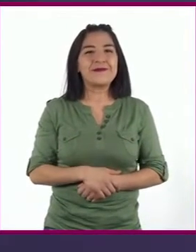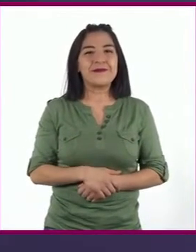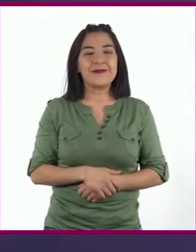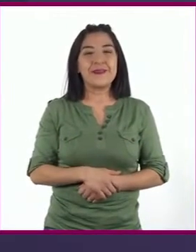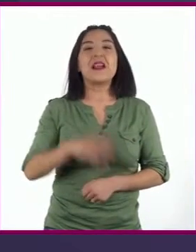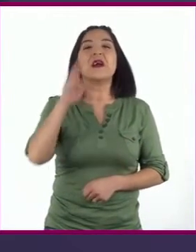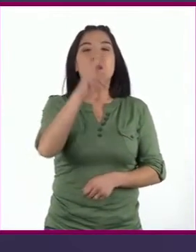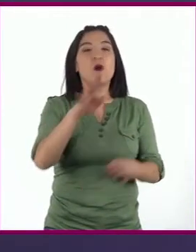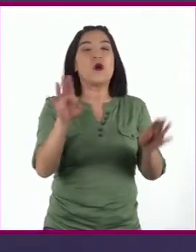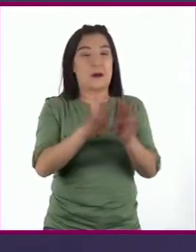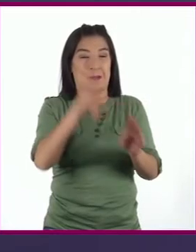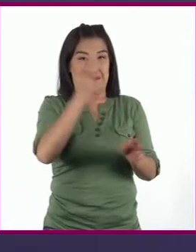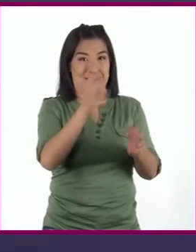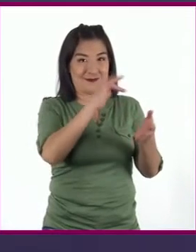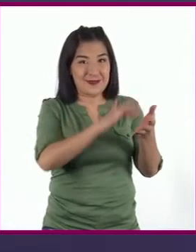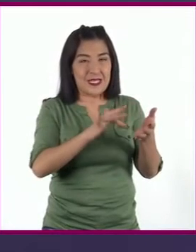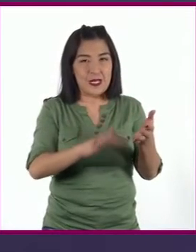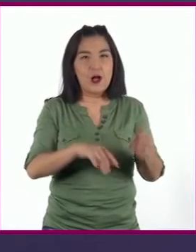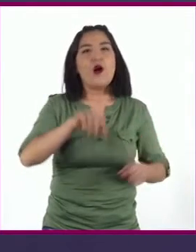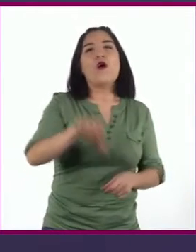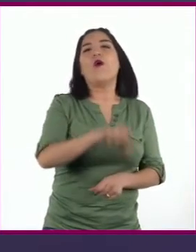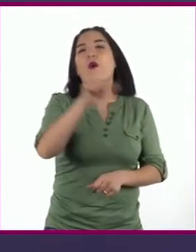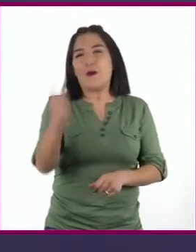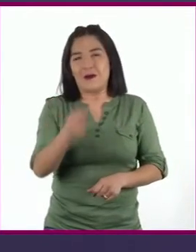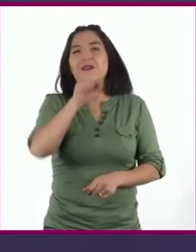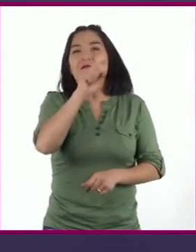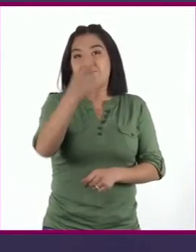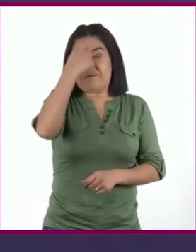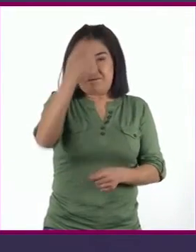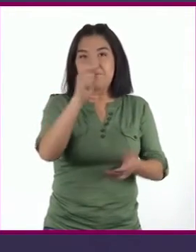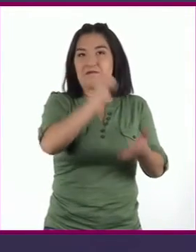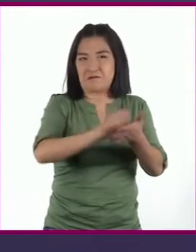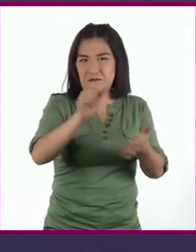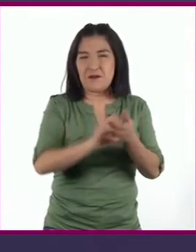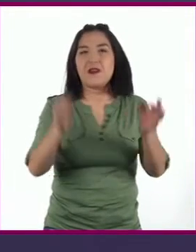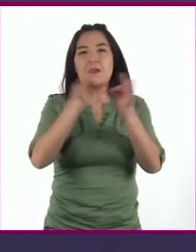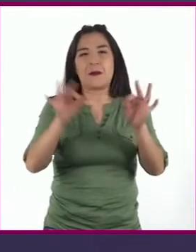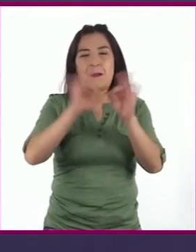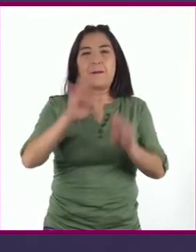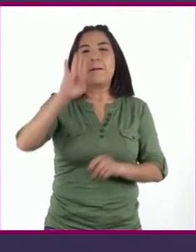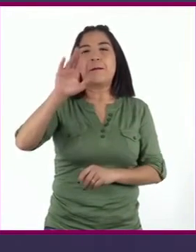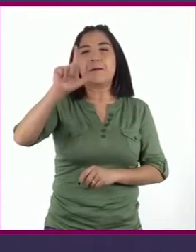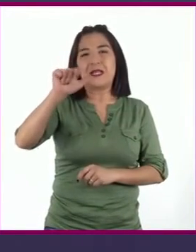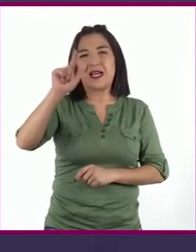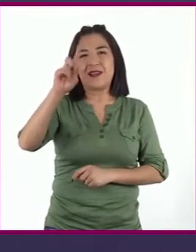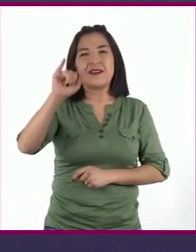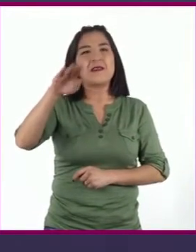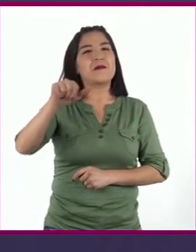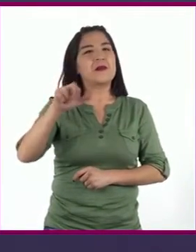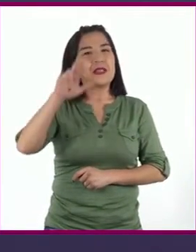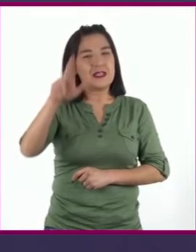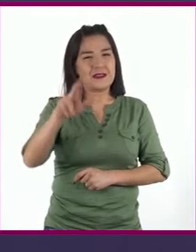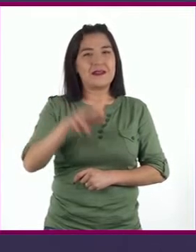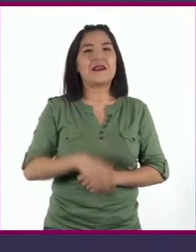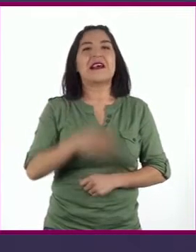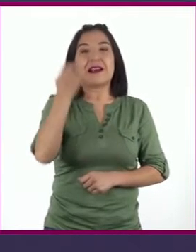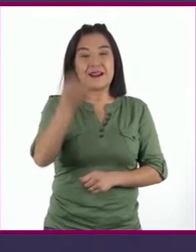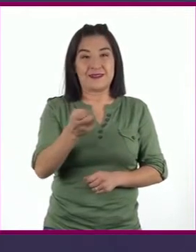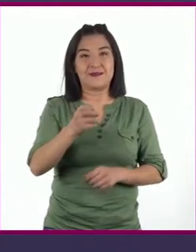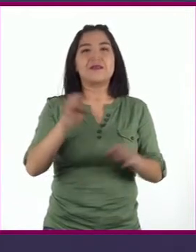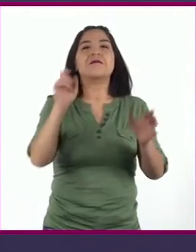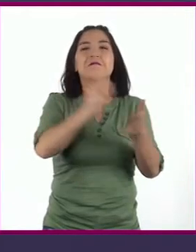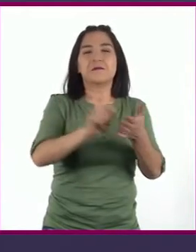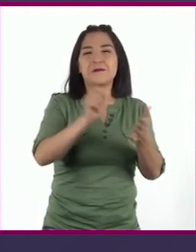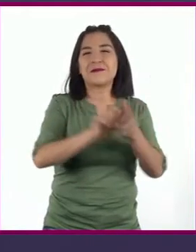basado en esa novela, otro importante escritor, Vladimir Nabokov Escribe este pequeño